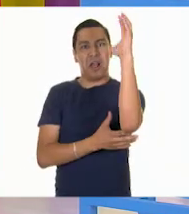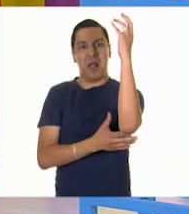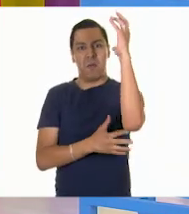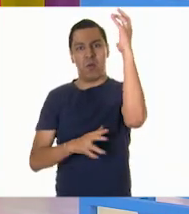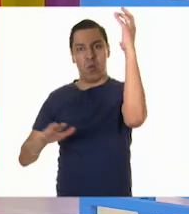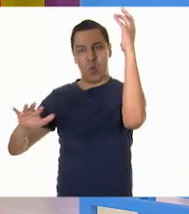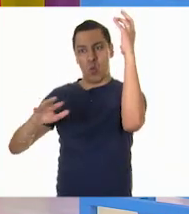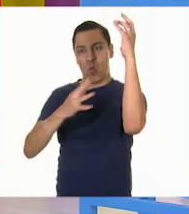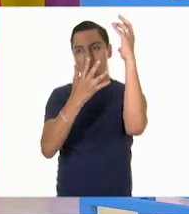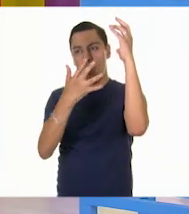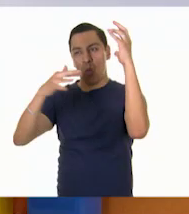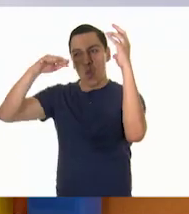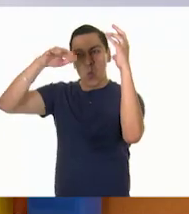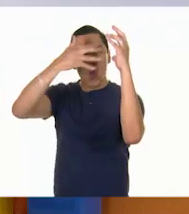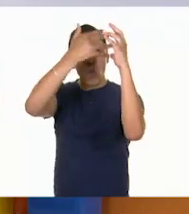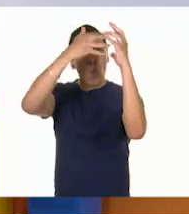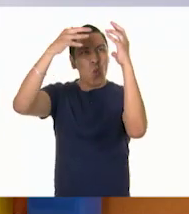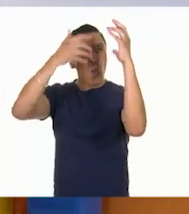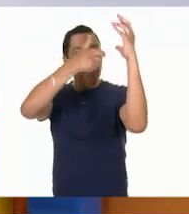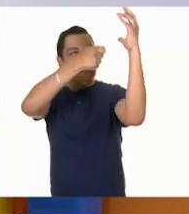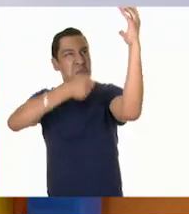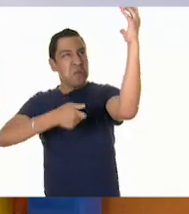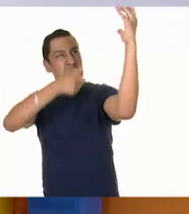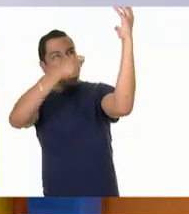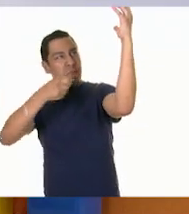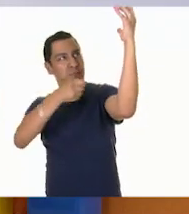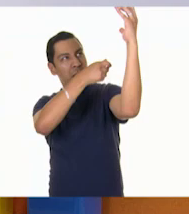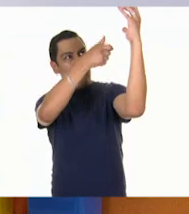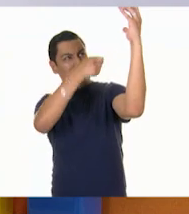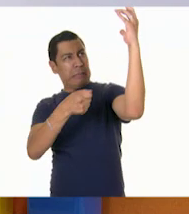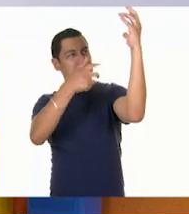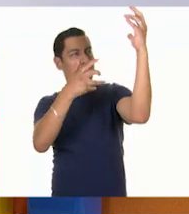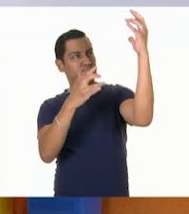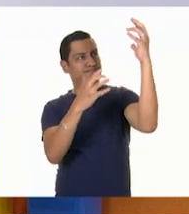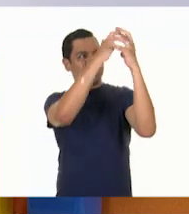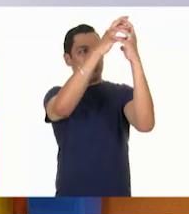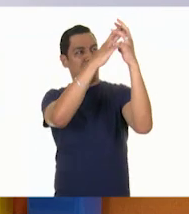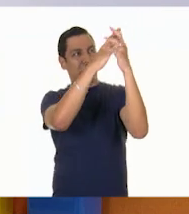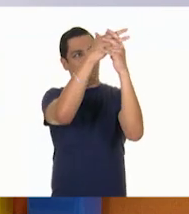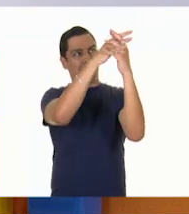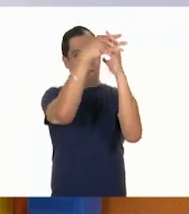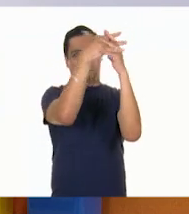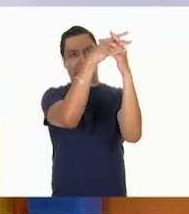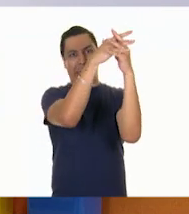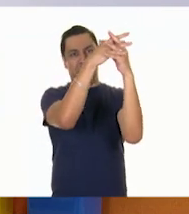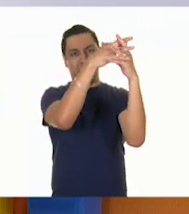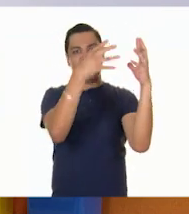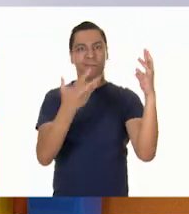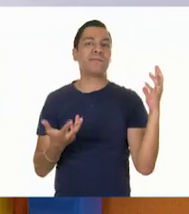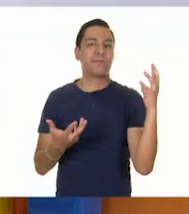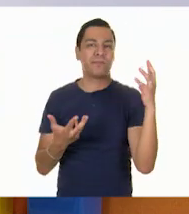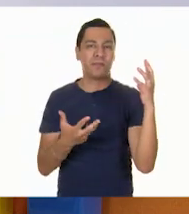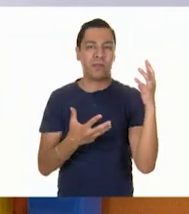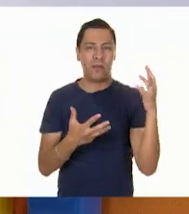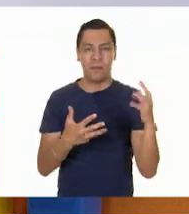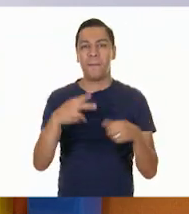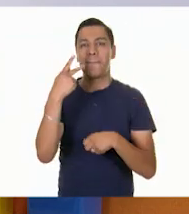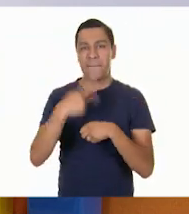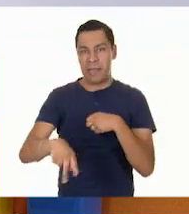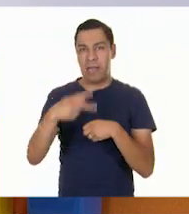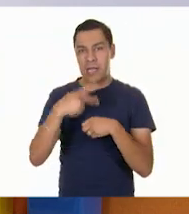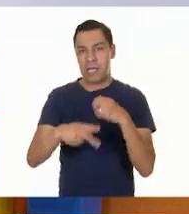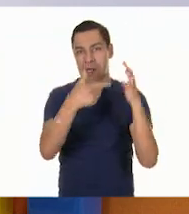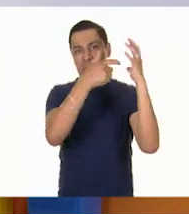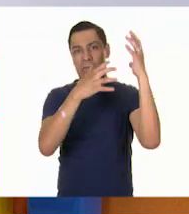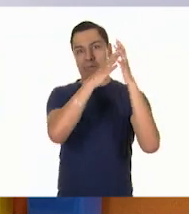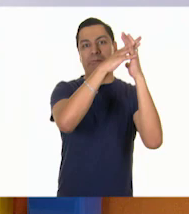Pepe. Cierto, porque son muy frágiles. Correcto. es papel y solamente bambú, pues corremos el riesgo de que en una